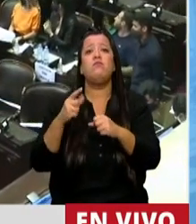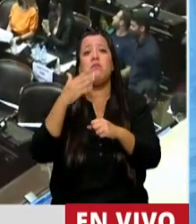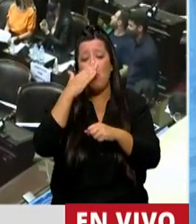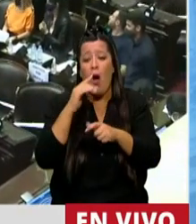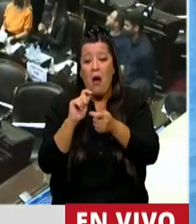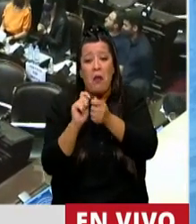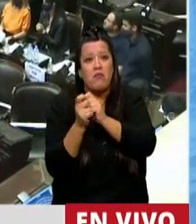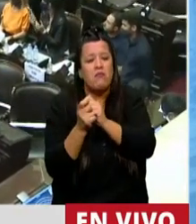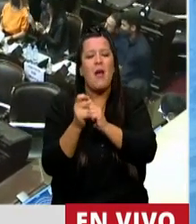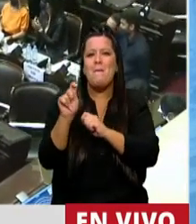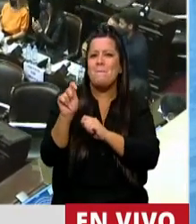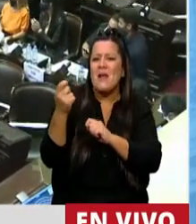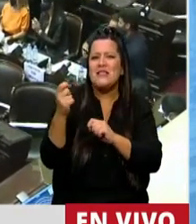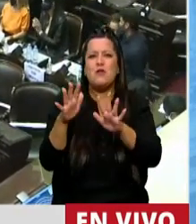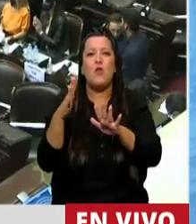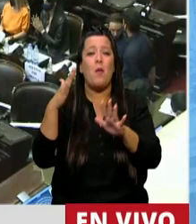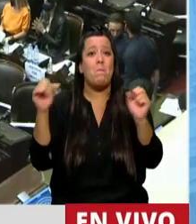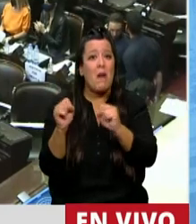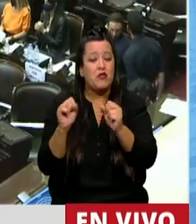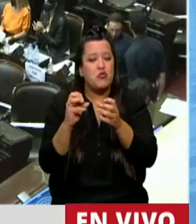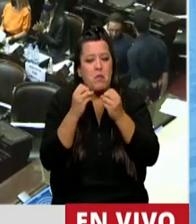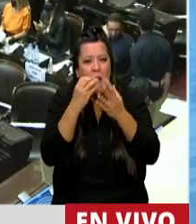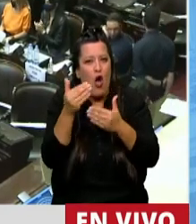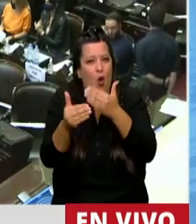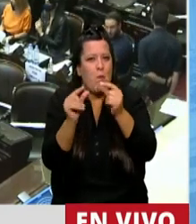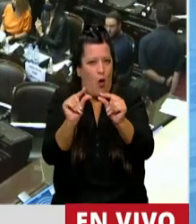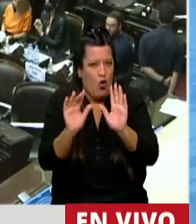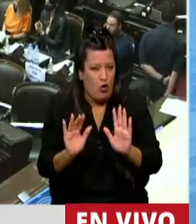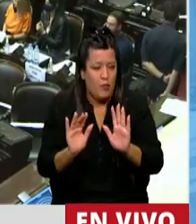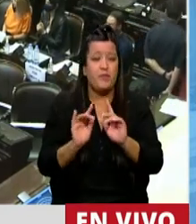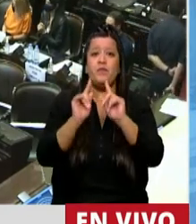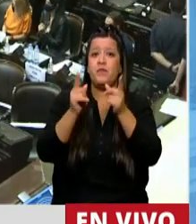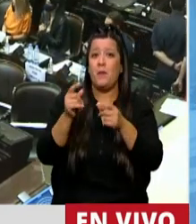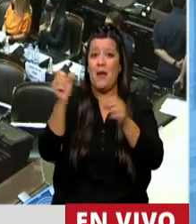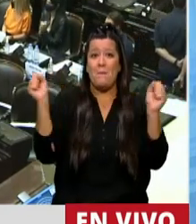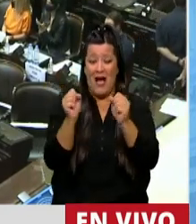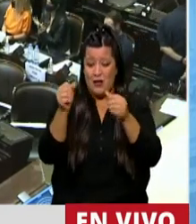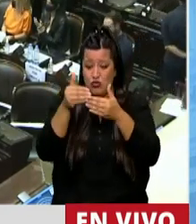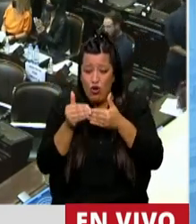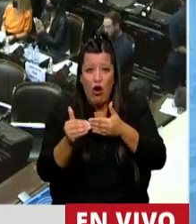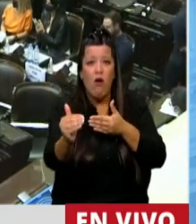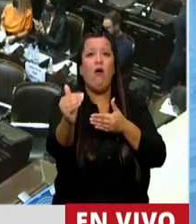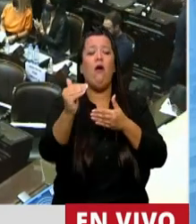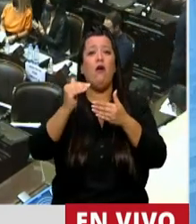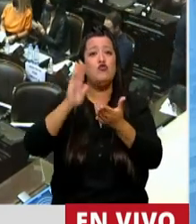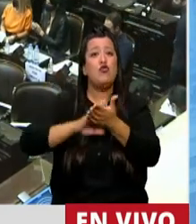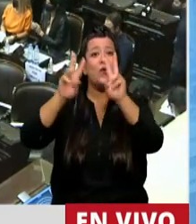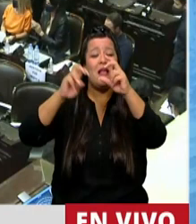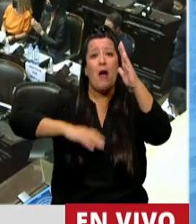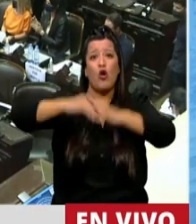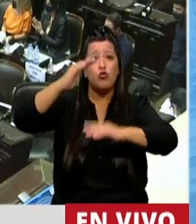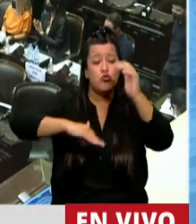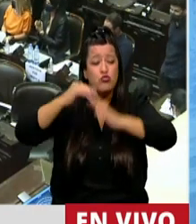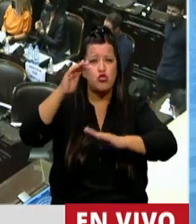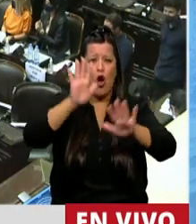a partir del mes de mayo. Vemos que de mayo para acá la construcción ha